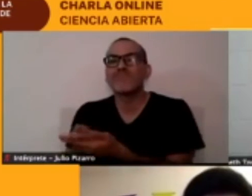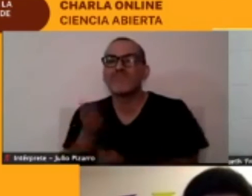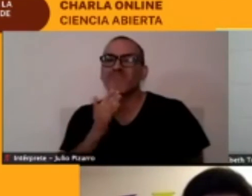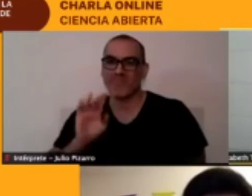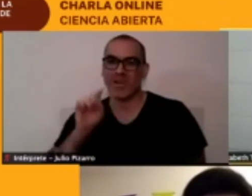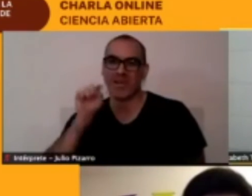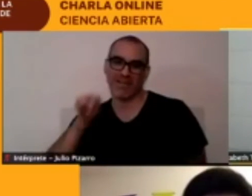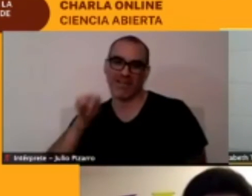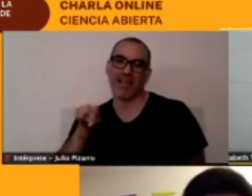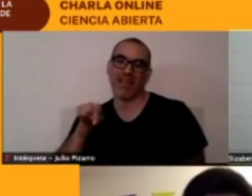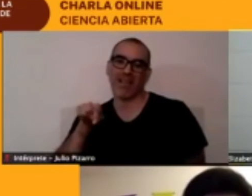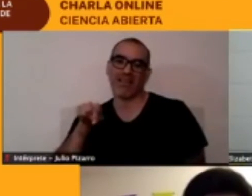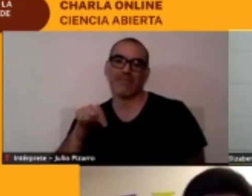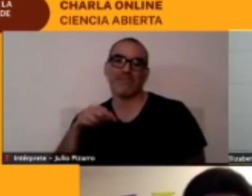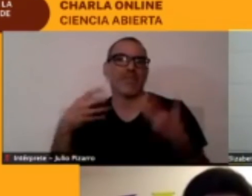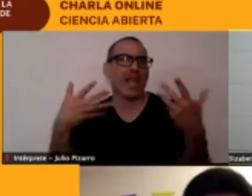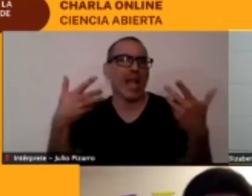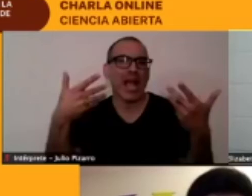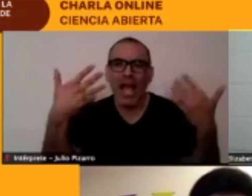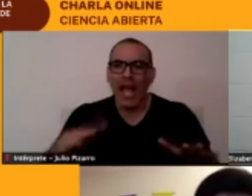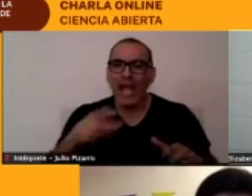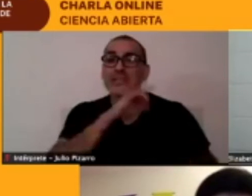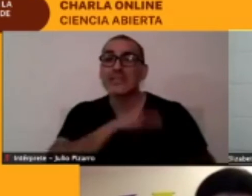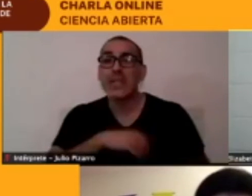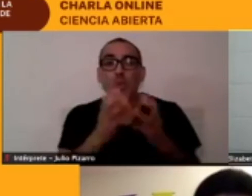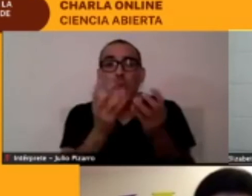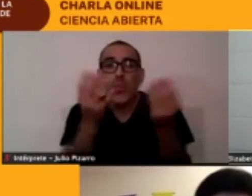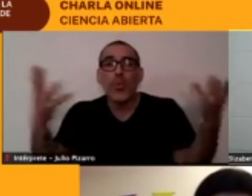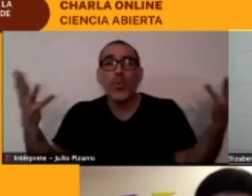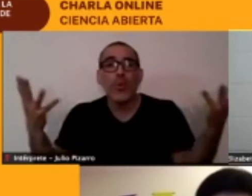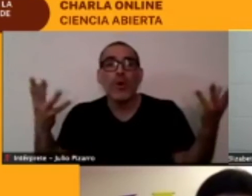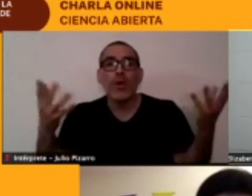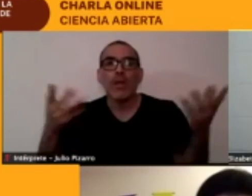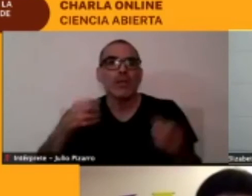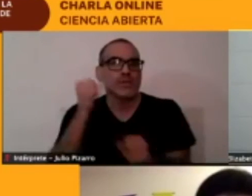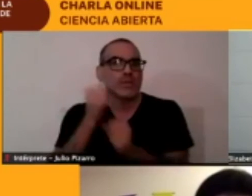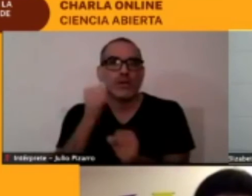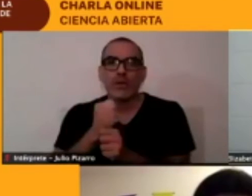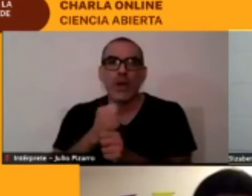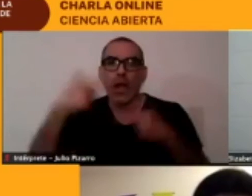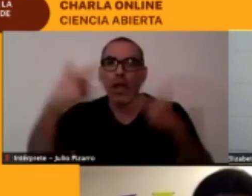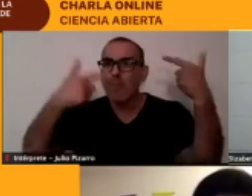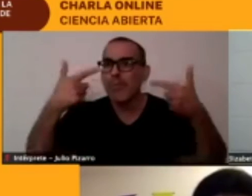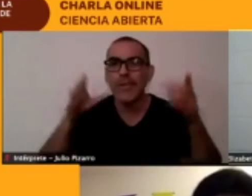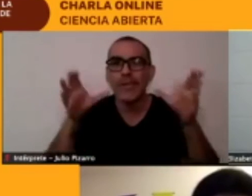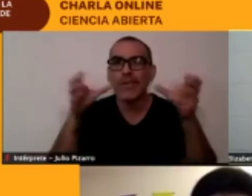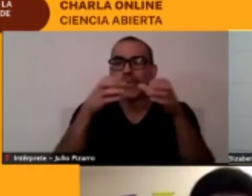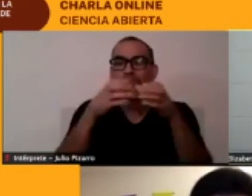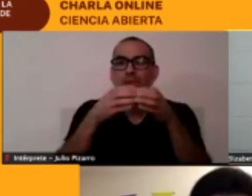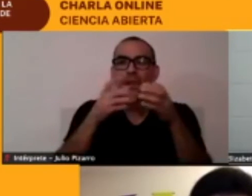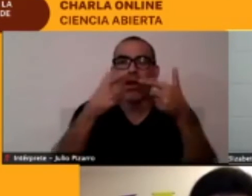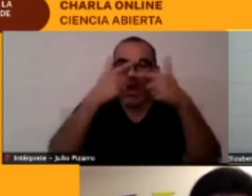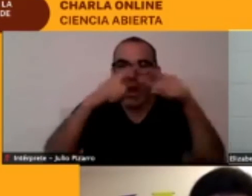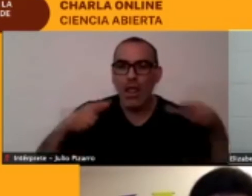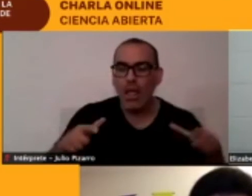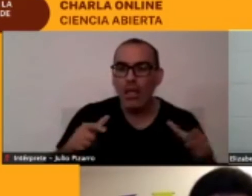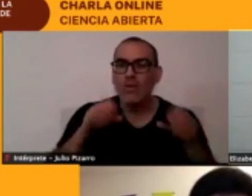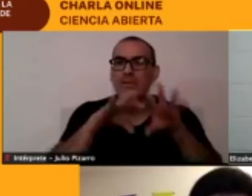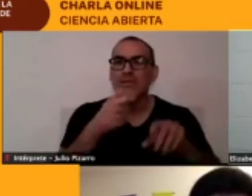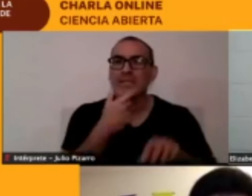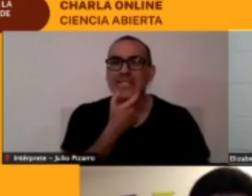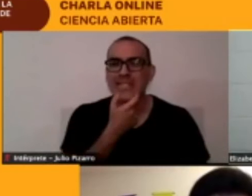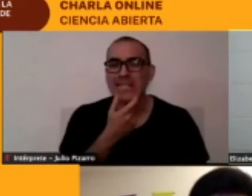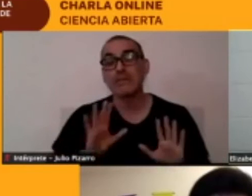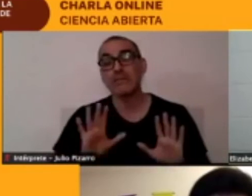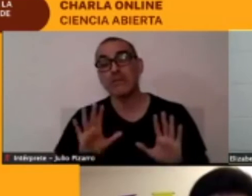muchos colegas míos alrededor del mundo investigando acerca de política lingüística, de enseñanza de lenguaje. Y es así como hoy,